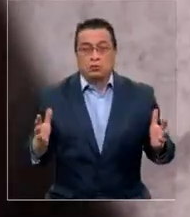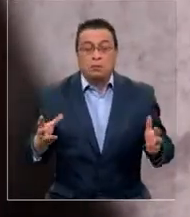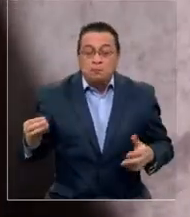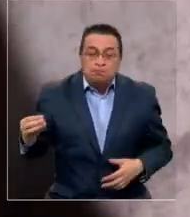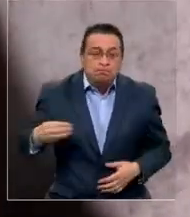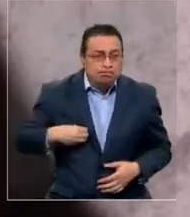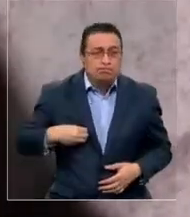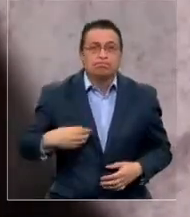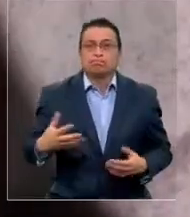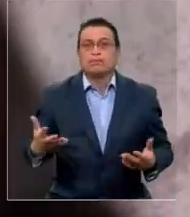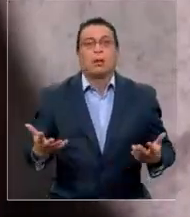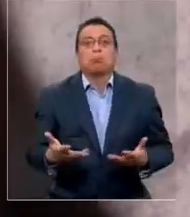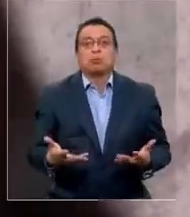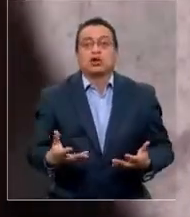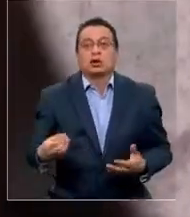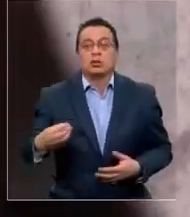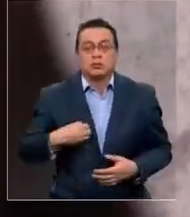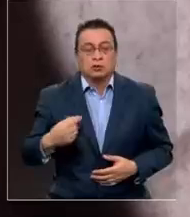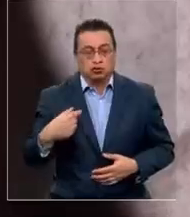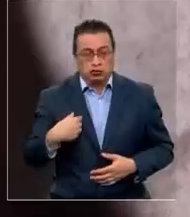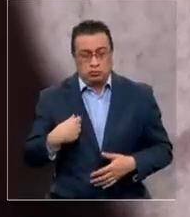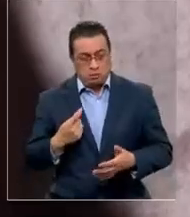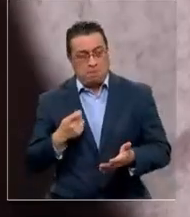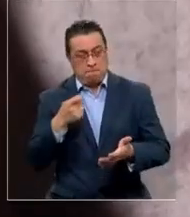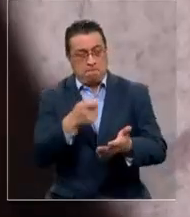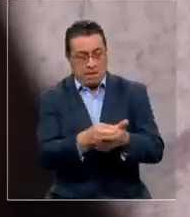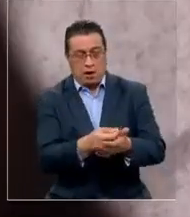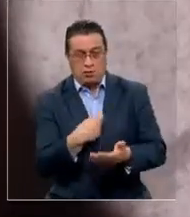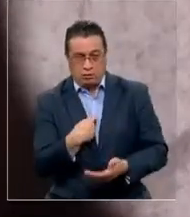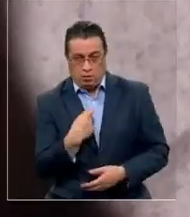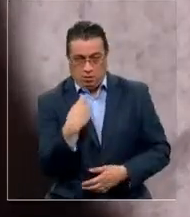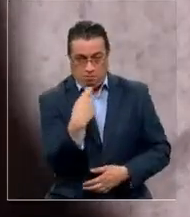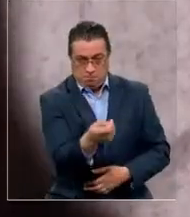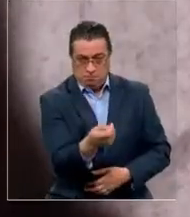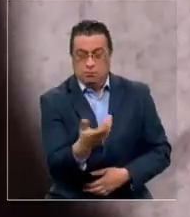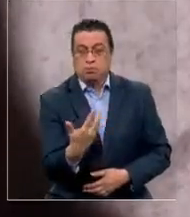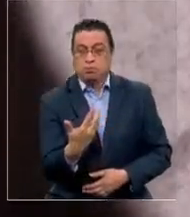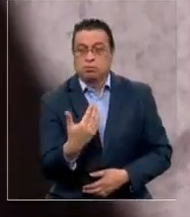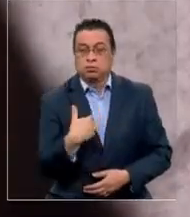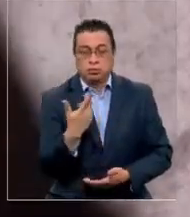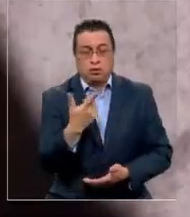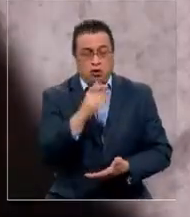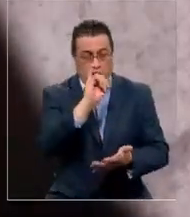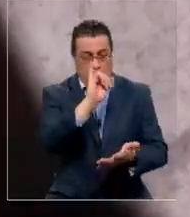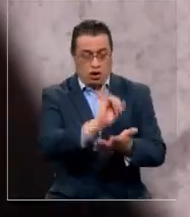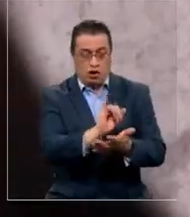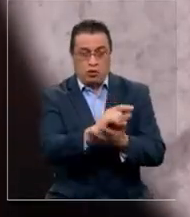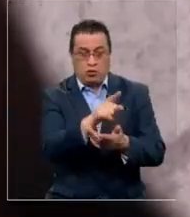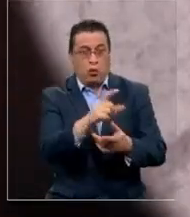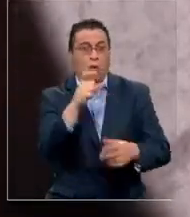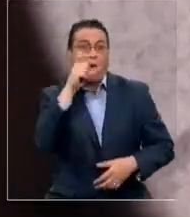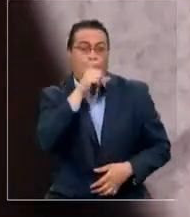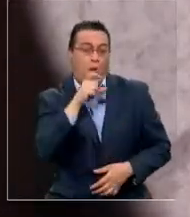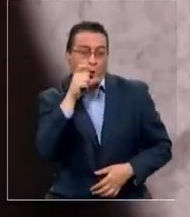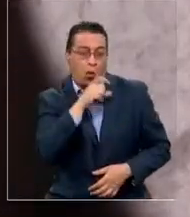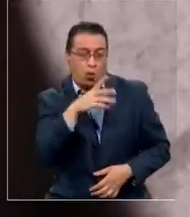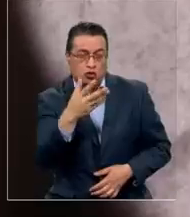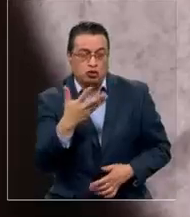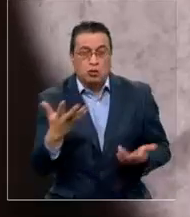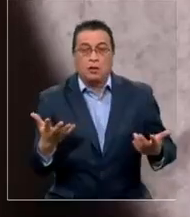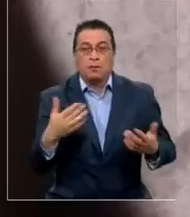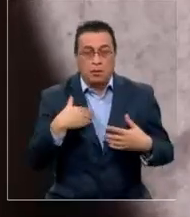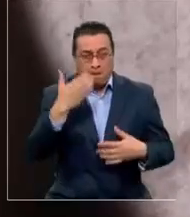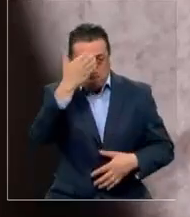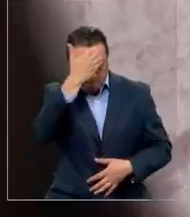Triste, porque uno paga en un curso donde se